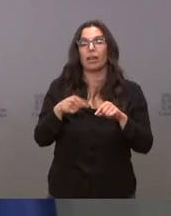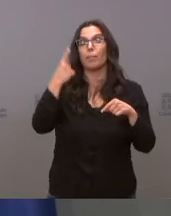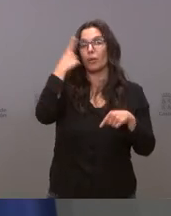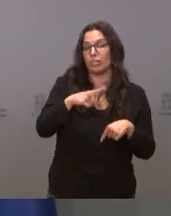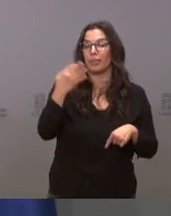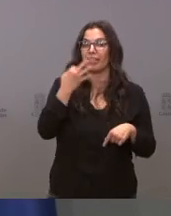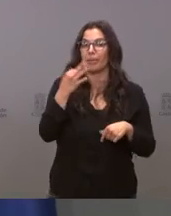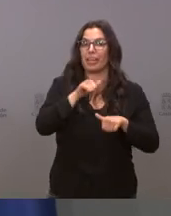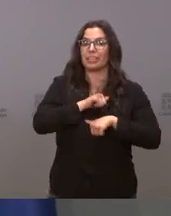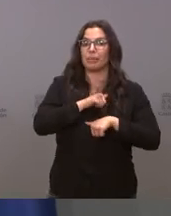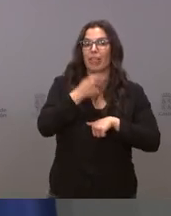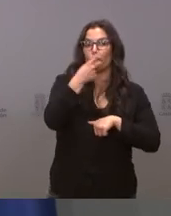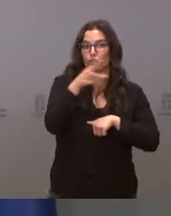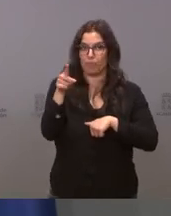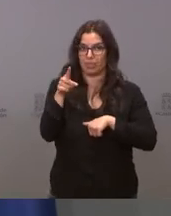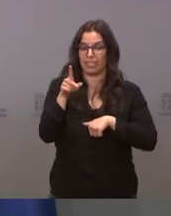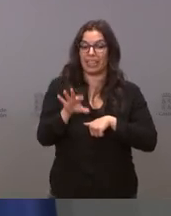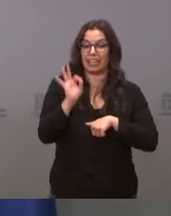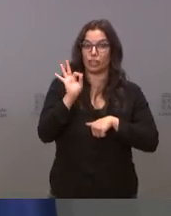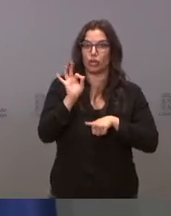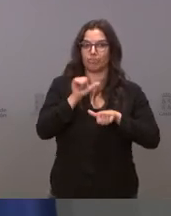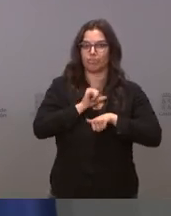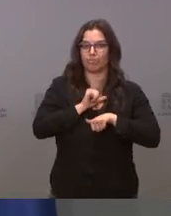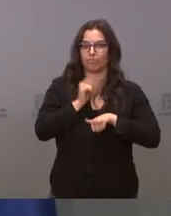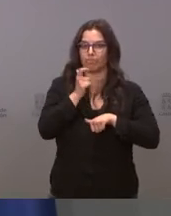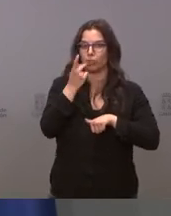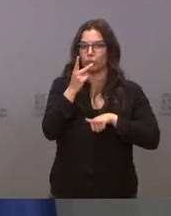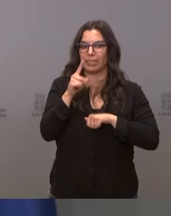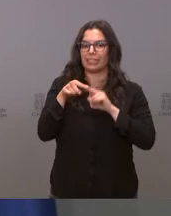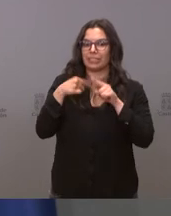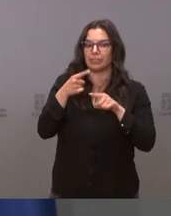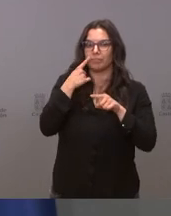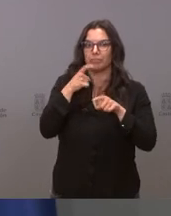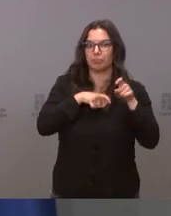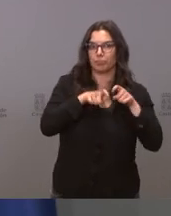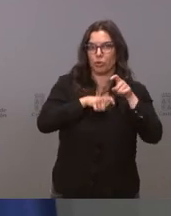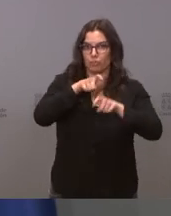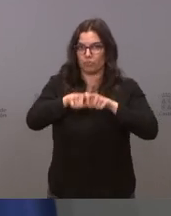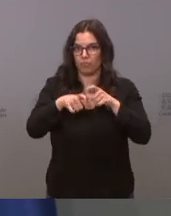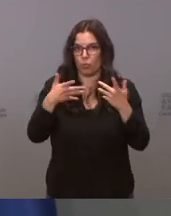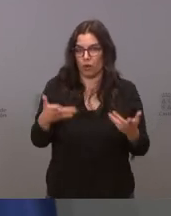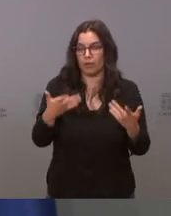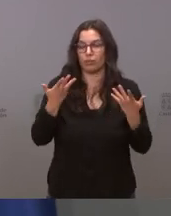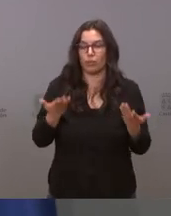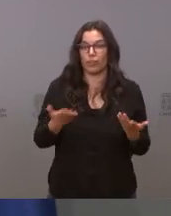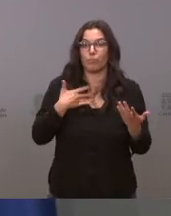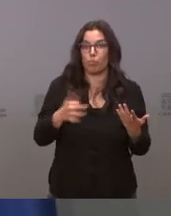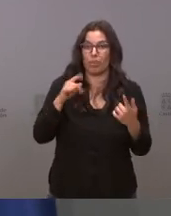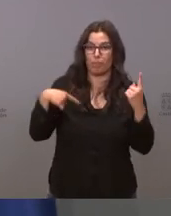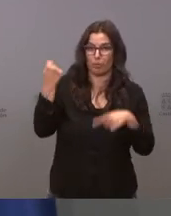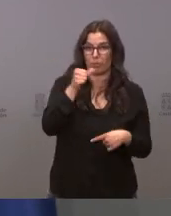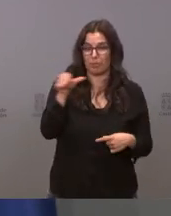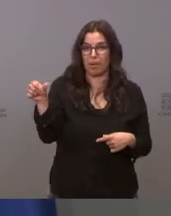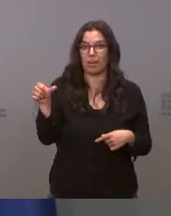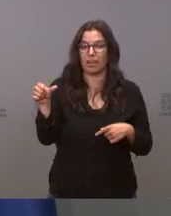cada decisión y es posible que la semana que viene